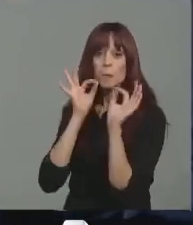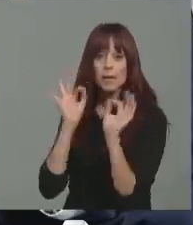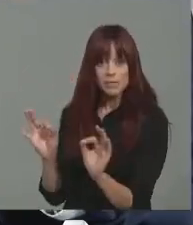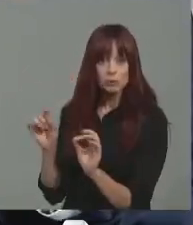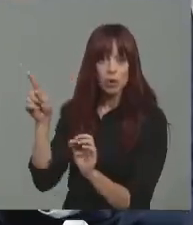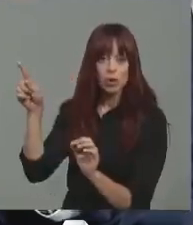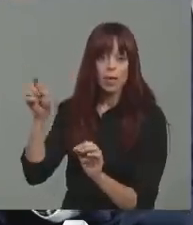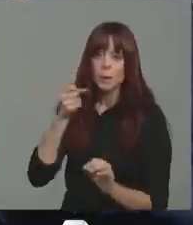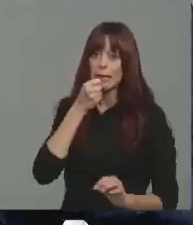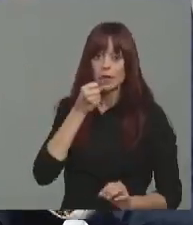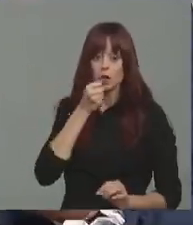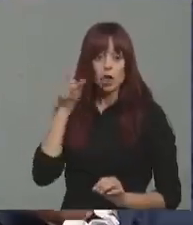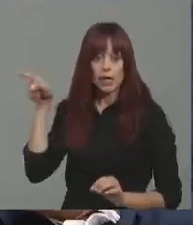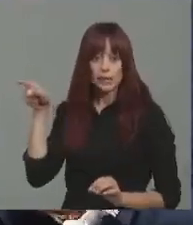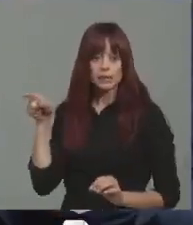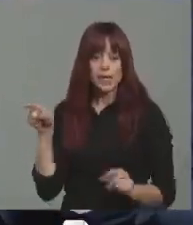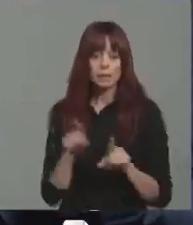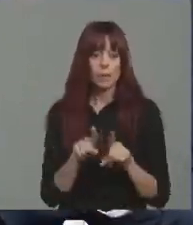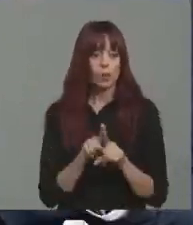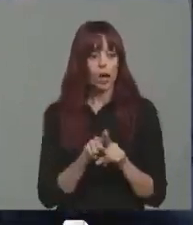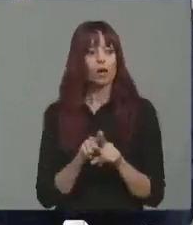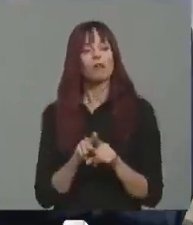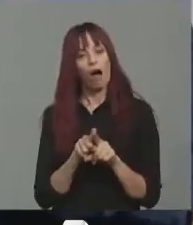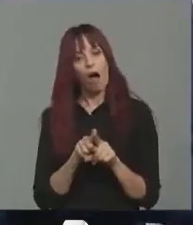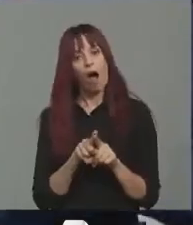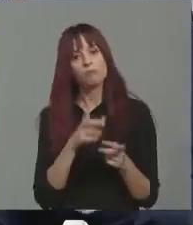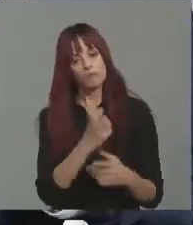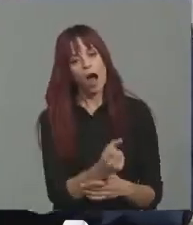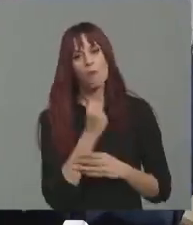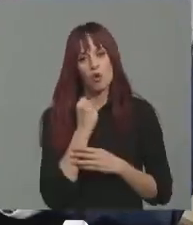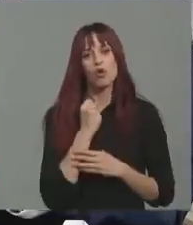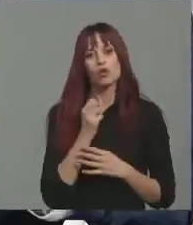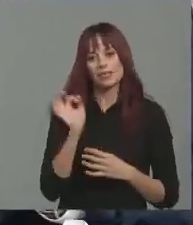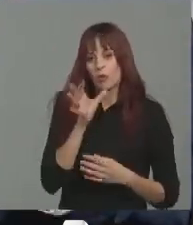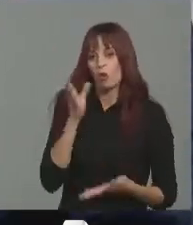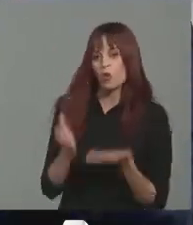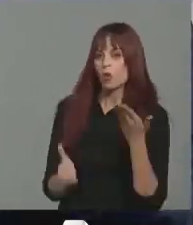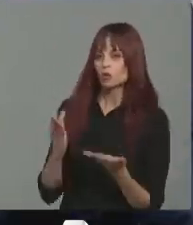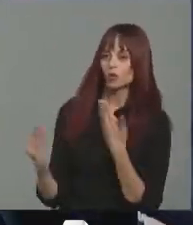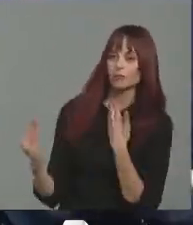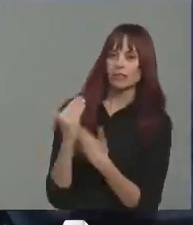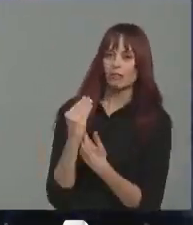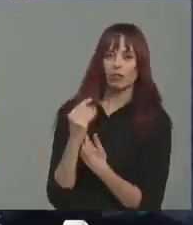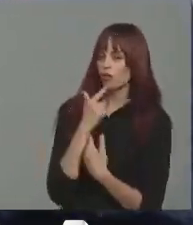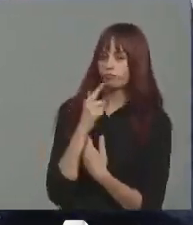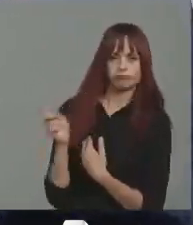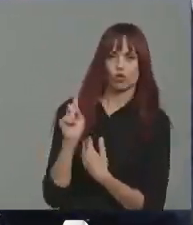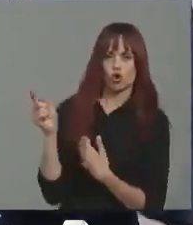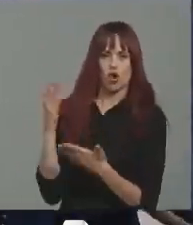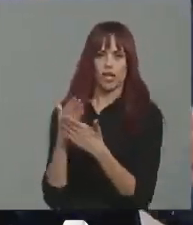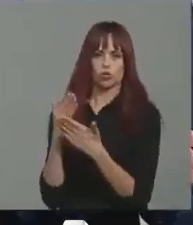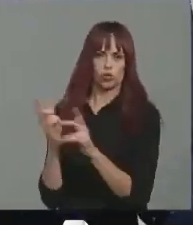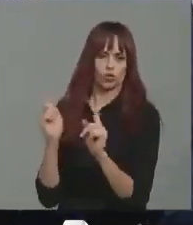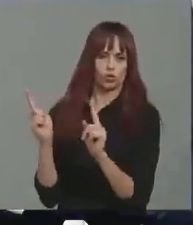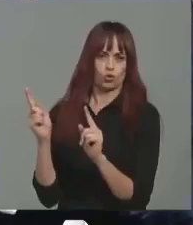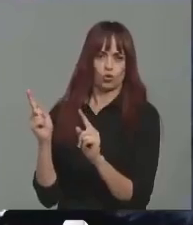aquí el Partido Socialista, lejos de ponerse a nuestro lado para reclamar algo que es justo, pues reniega del estudio que